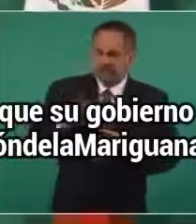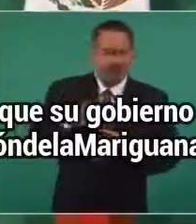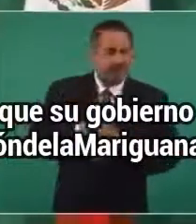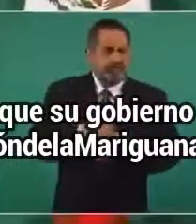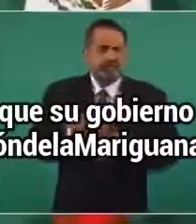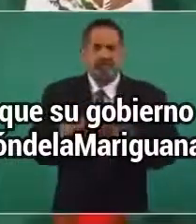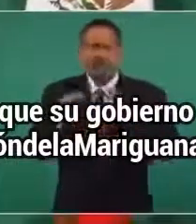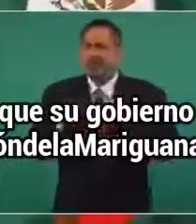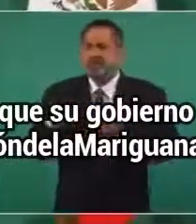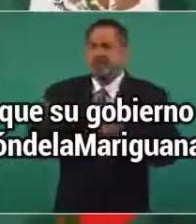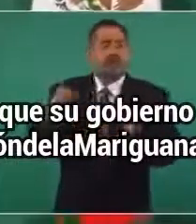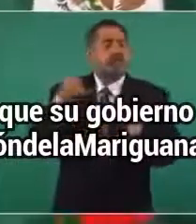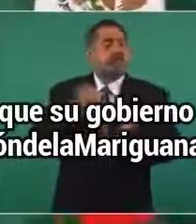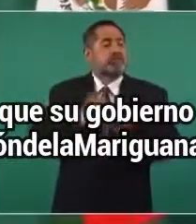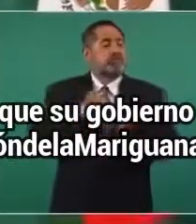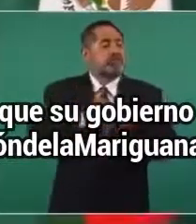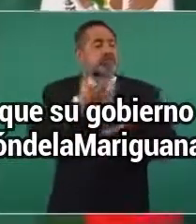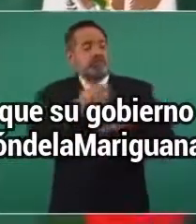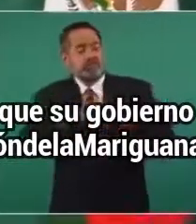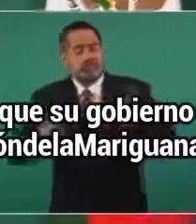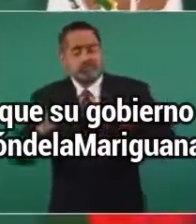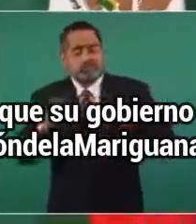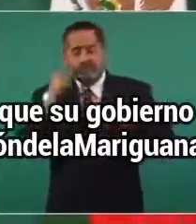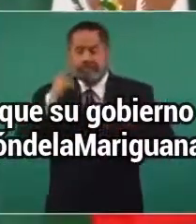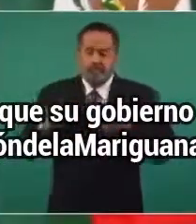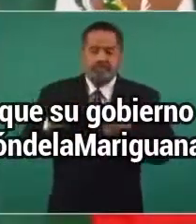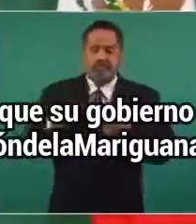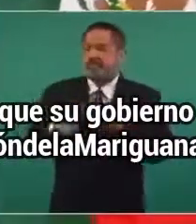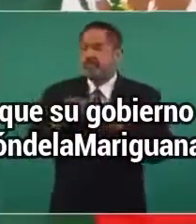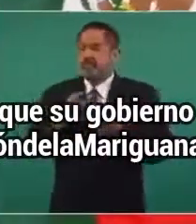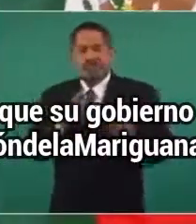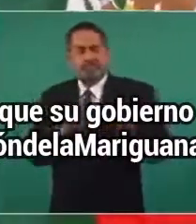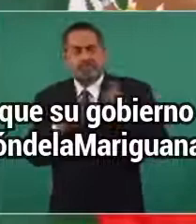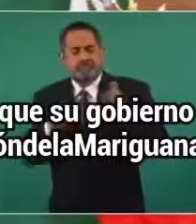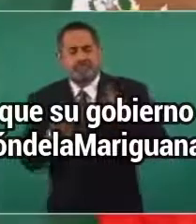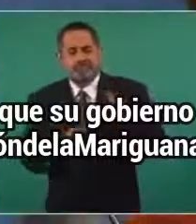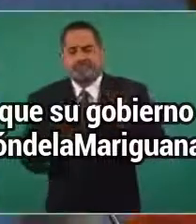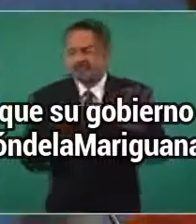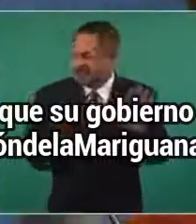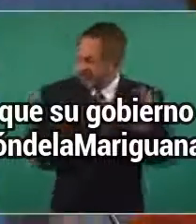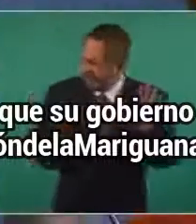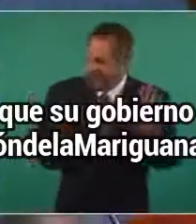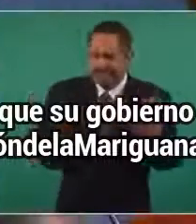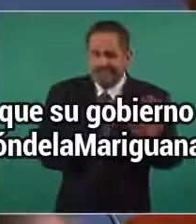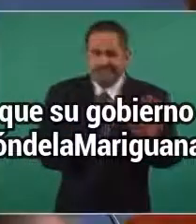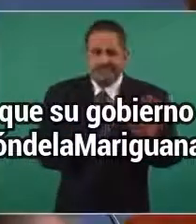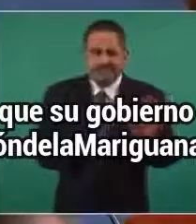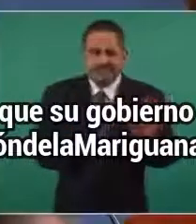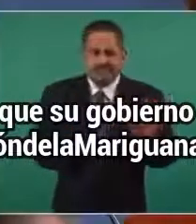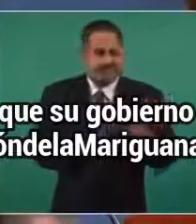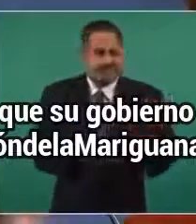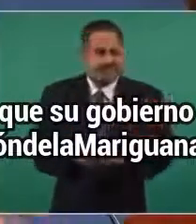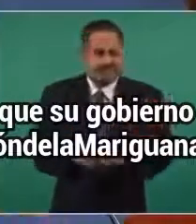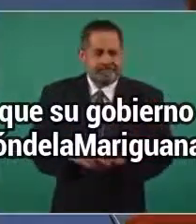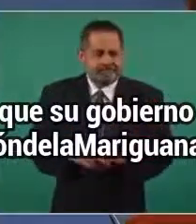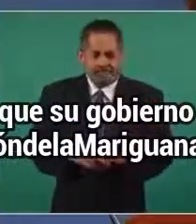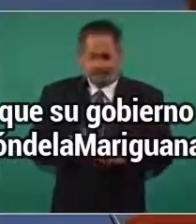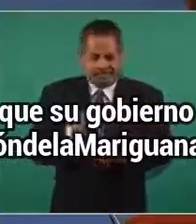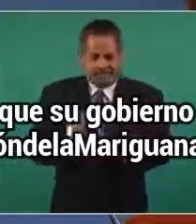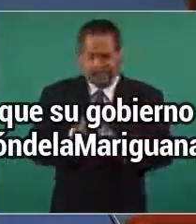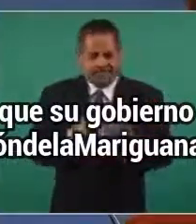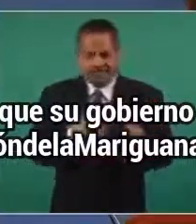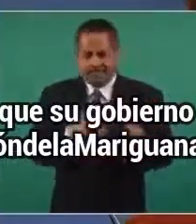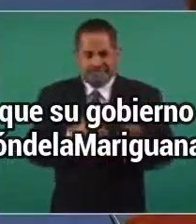impuestos y que se va a fortalecer la hacienda pública, eso hasta